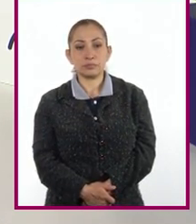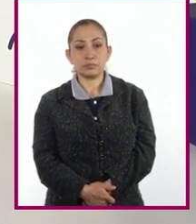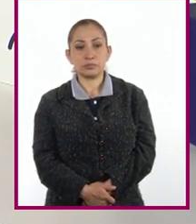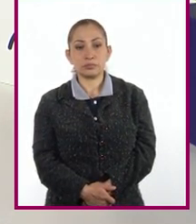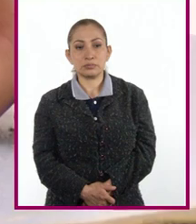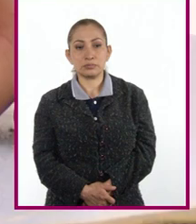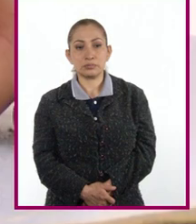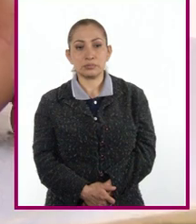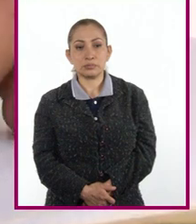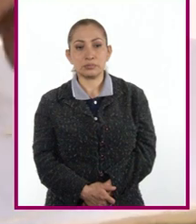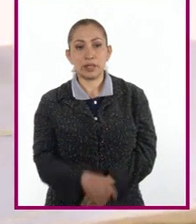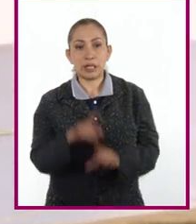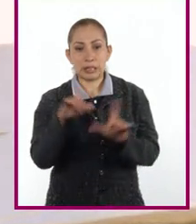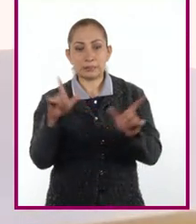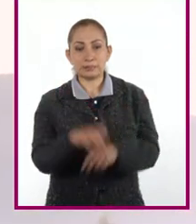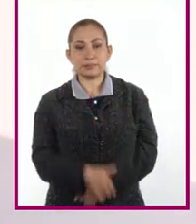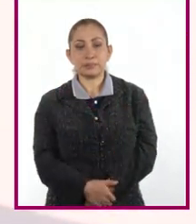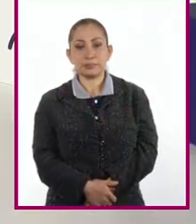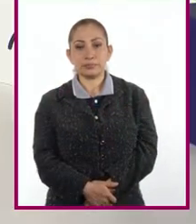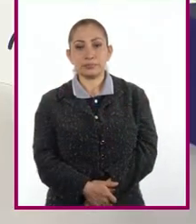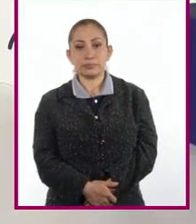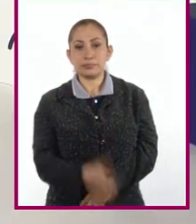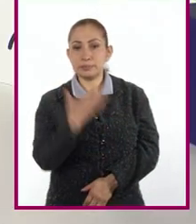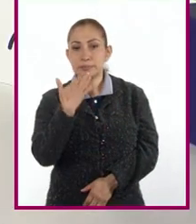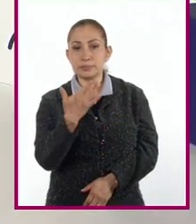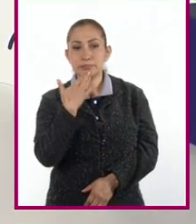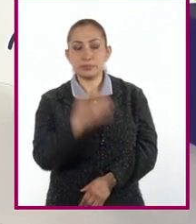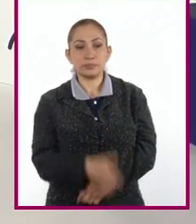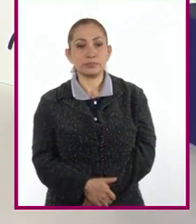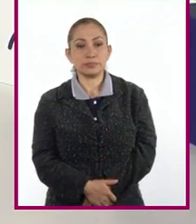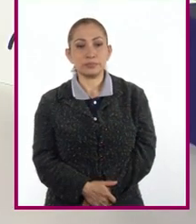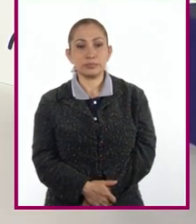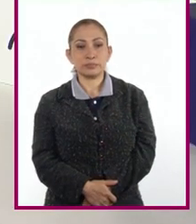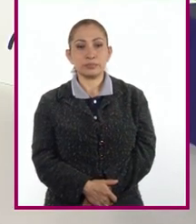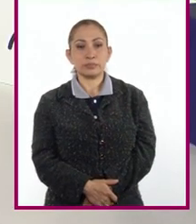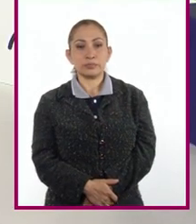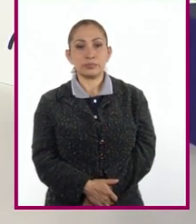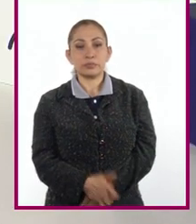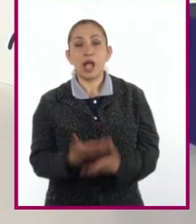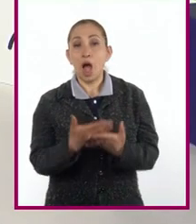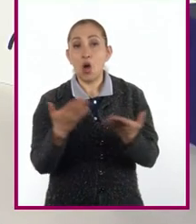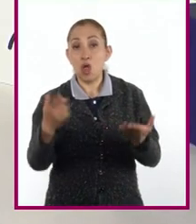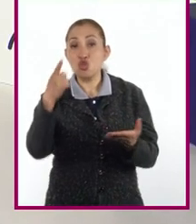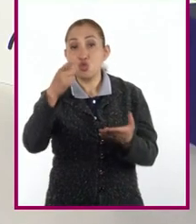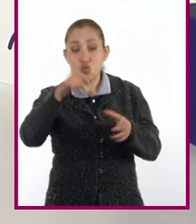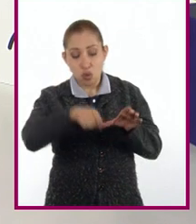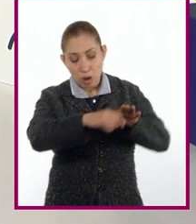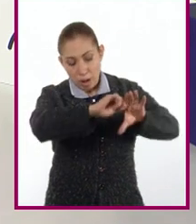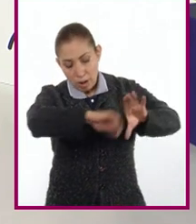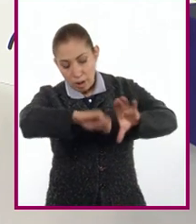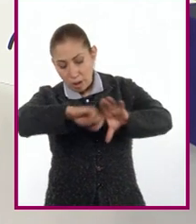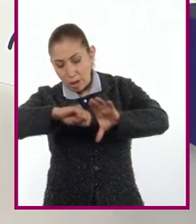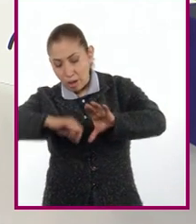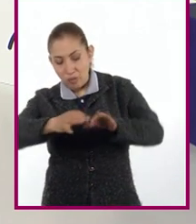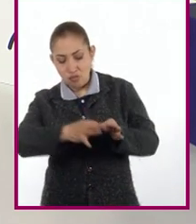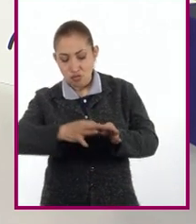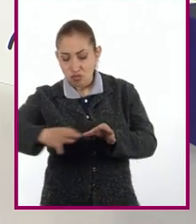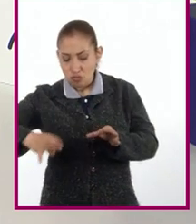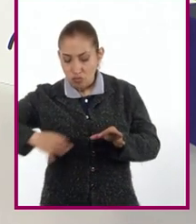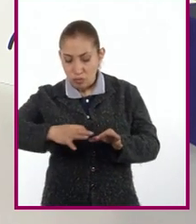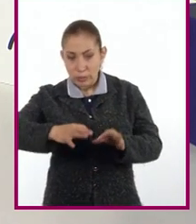Y ya quedó la mezcla. Súper bien. Ahora te voy a pedir que coloques en los módulos.